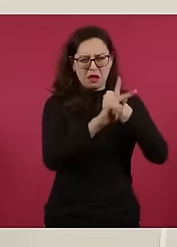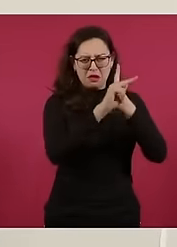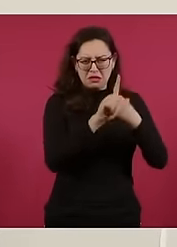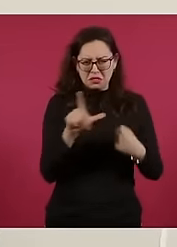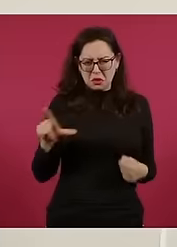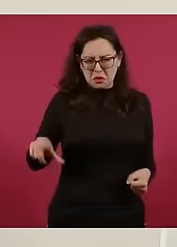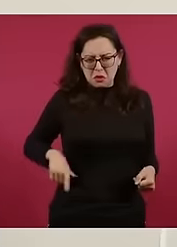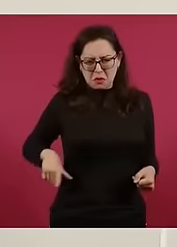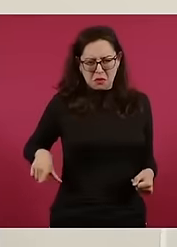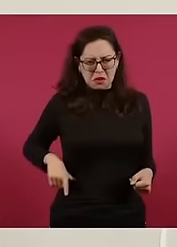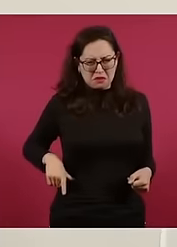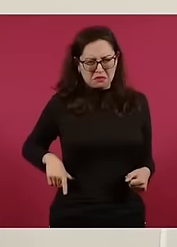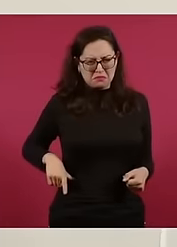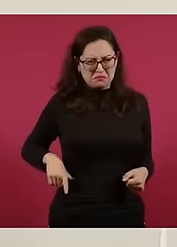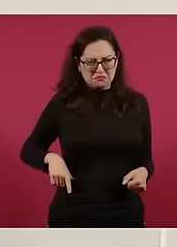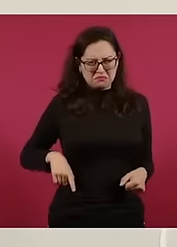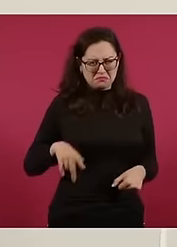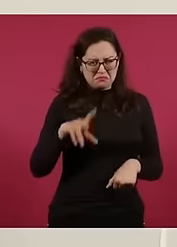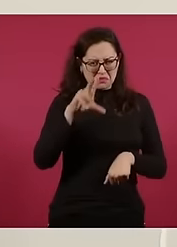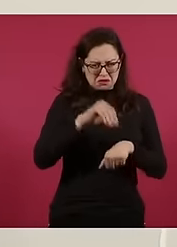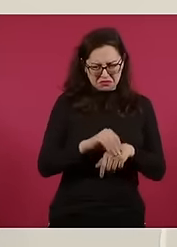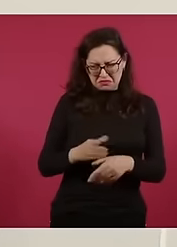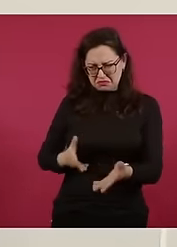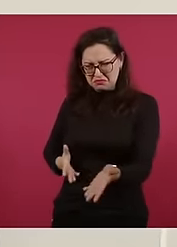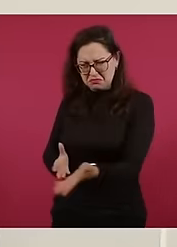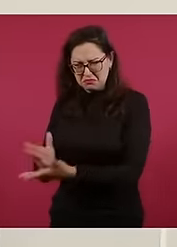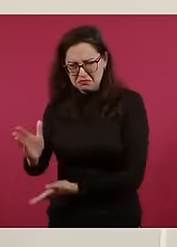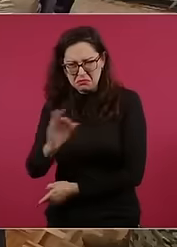el emitir un fallo